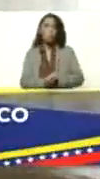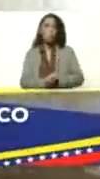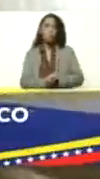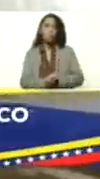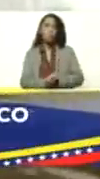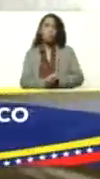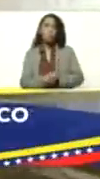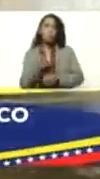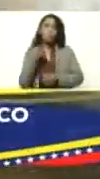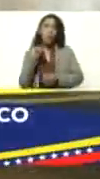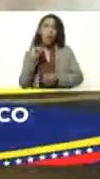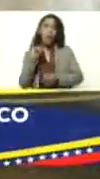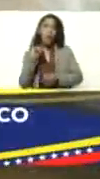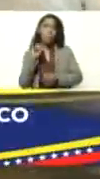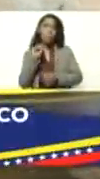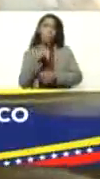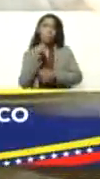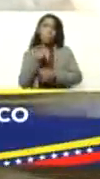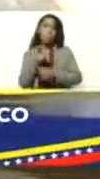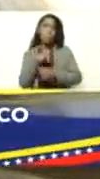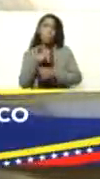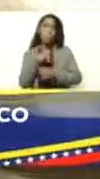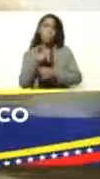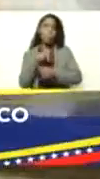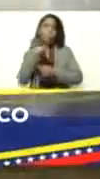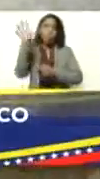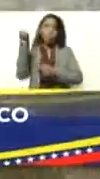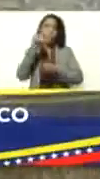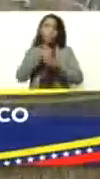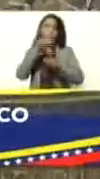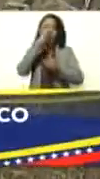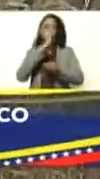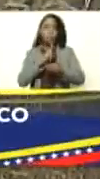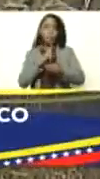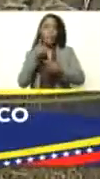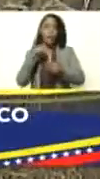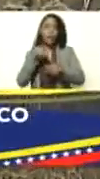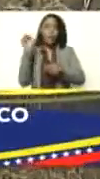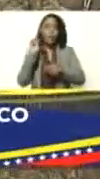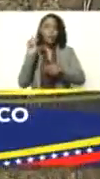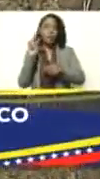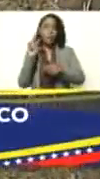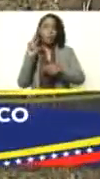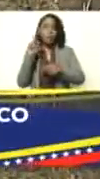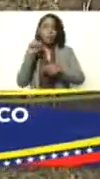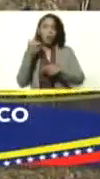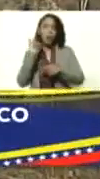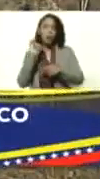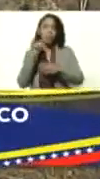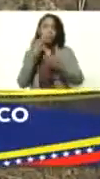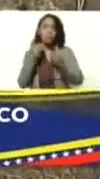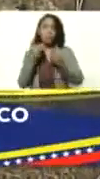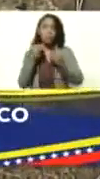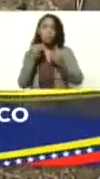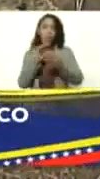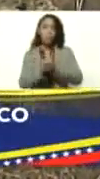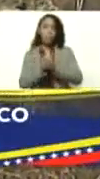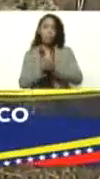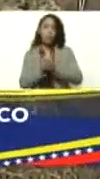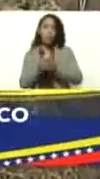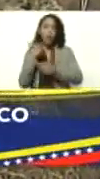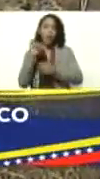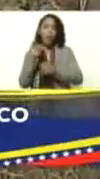embriones importados de Brasil, y aquí en Venezuela, que también tenemos muchos colegas, tienen